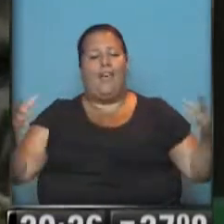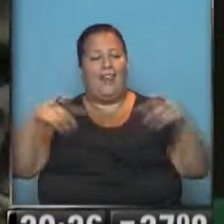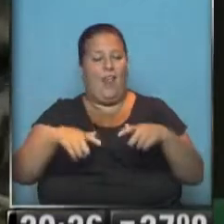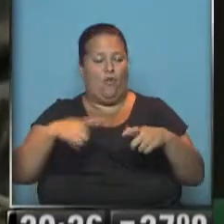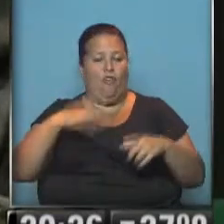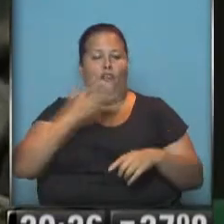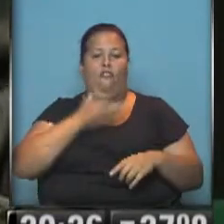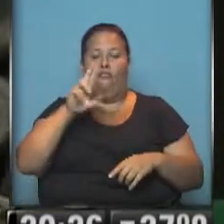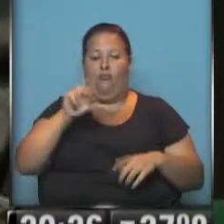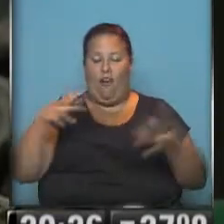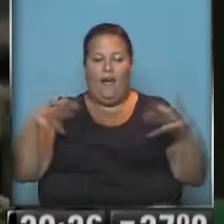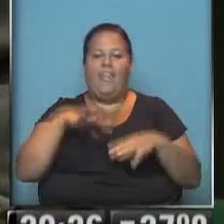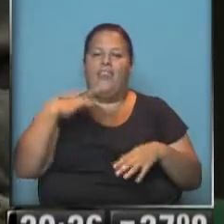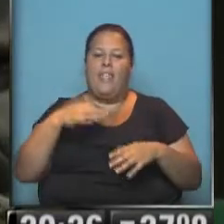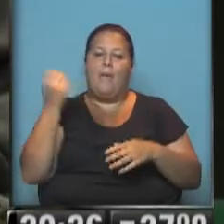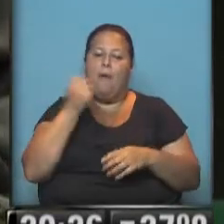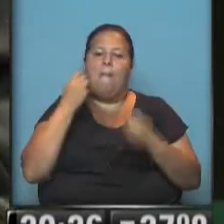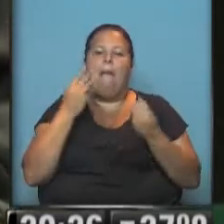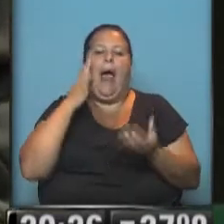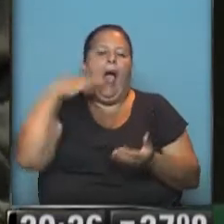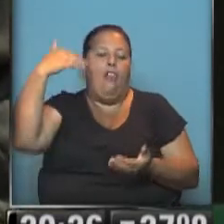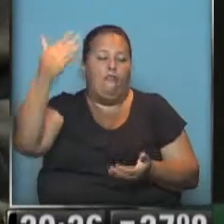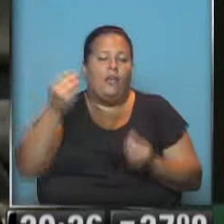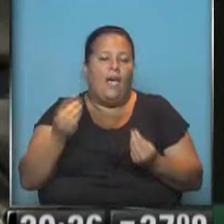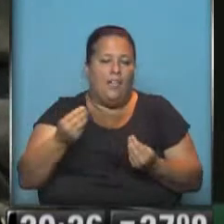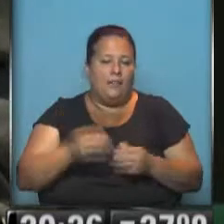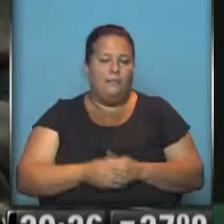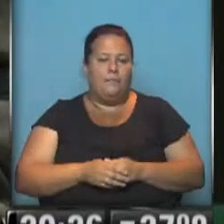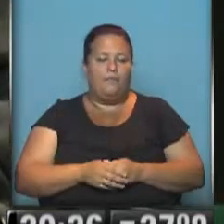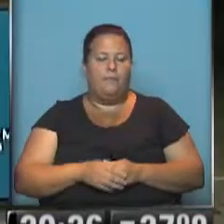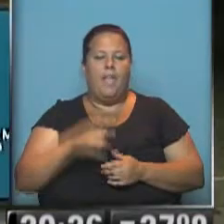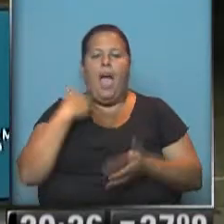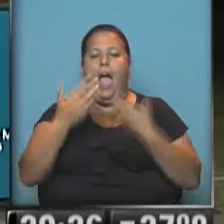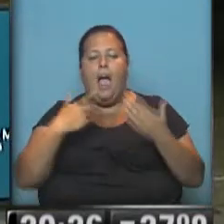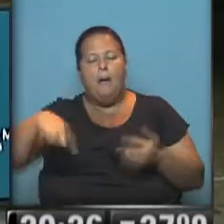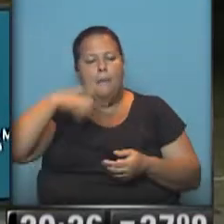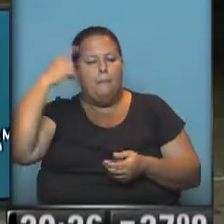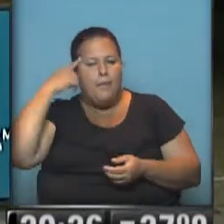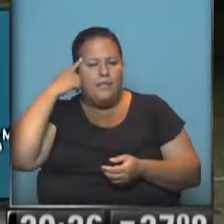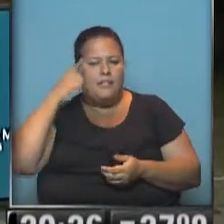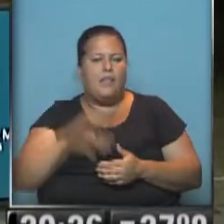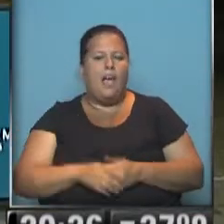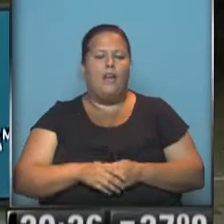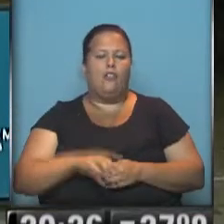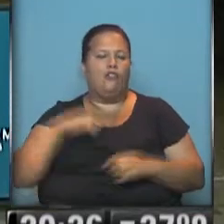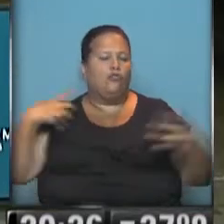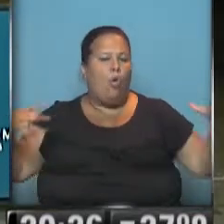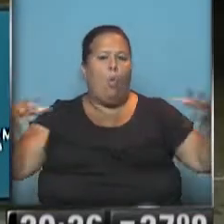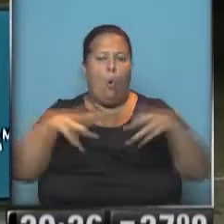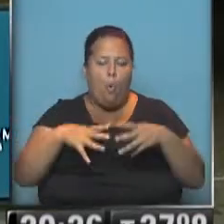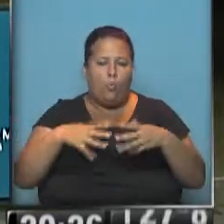este foro tiene que servir concretamente a algo, es el de plantearnos colectivamente,